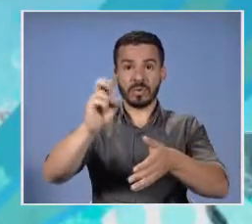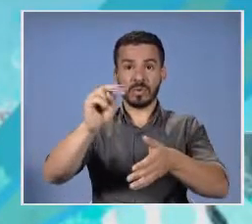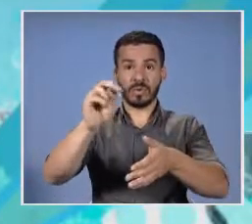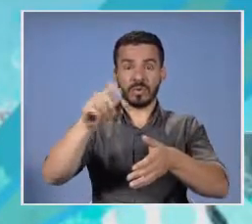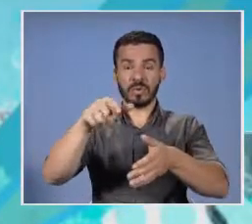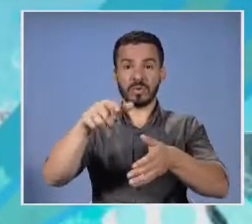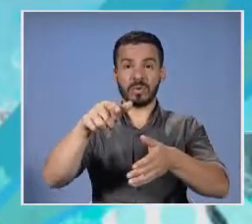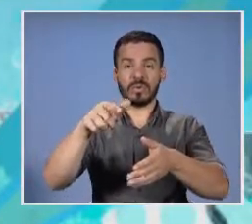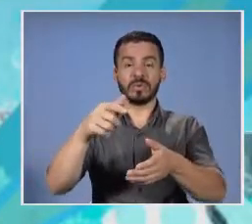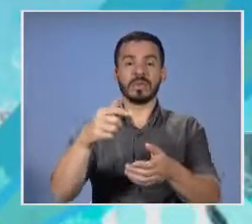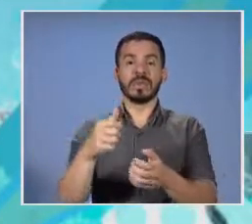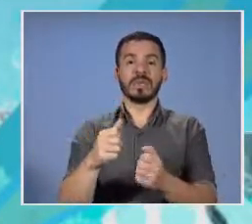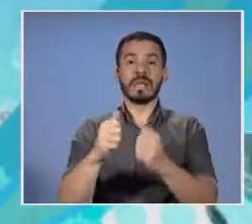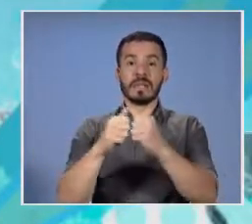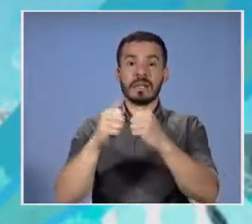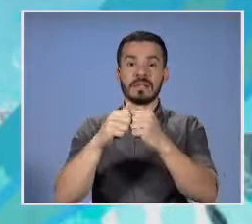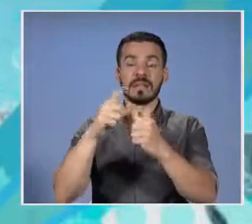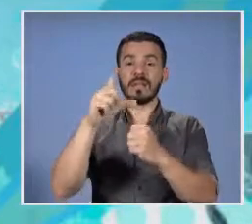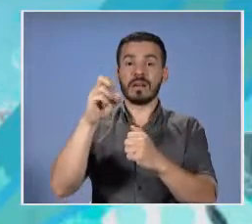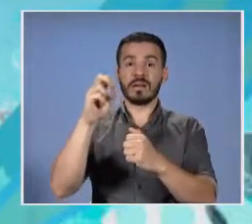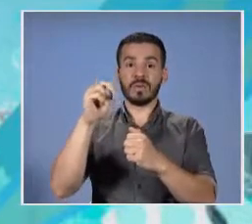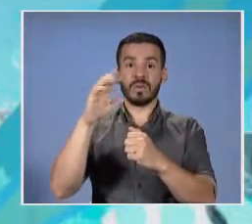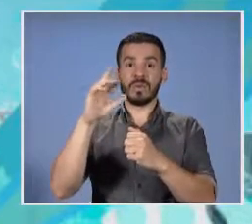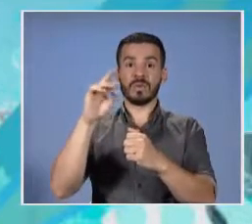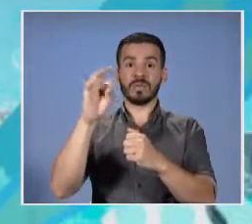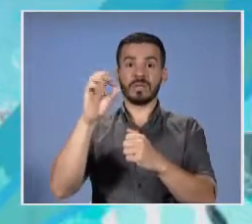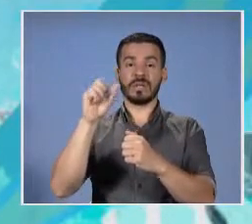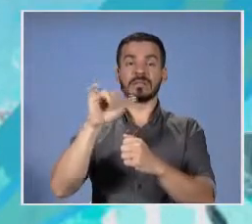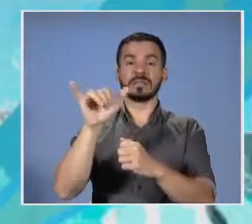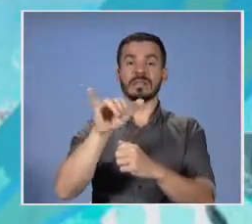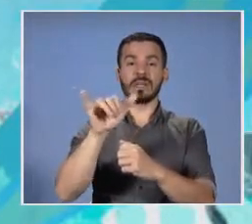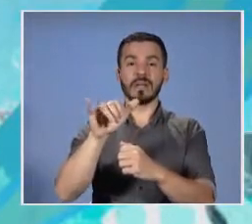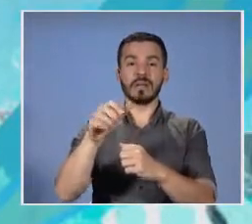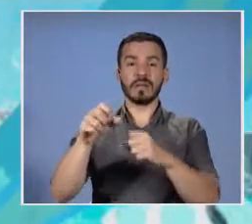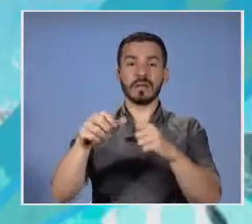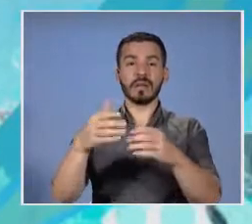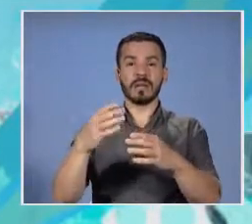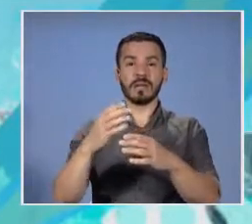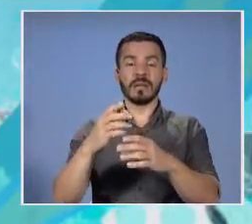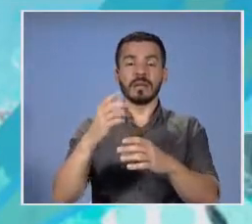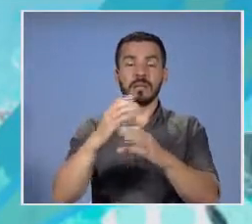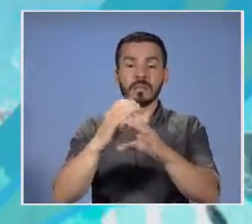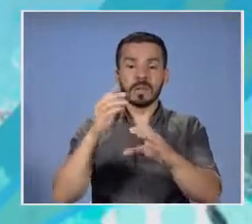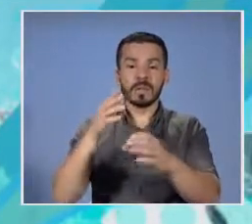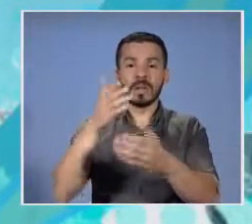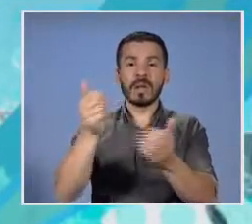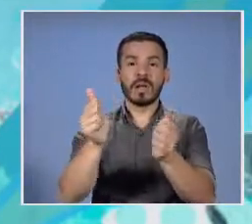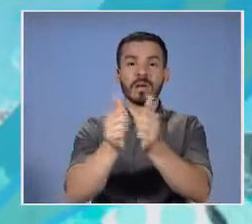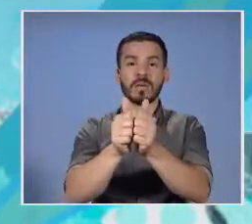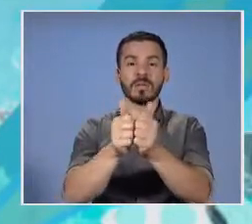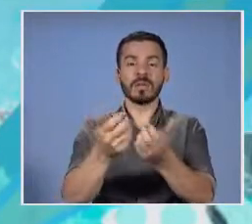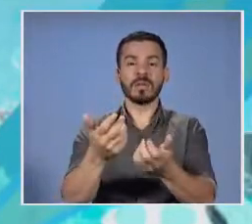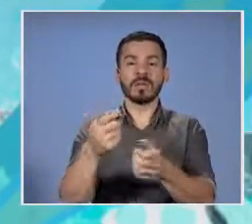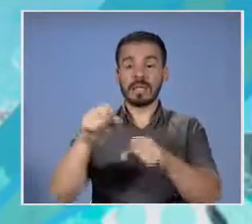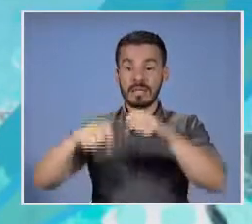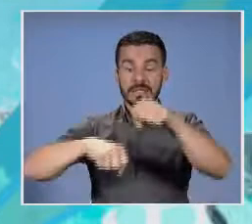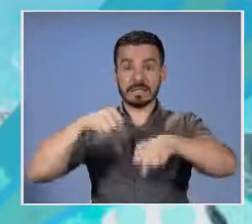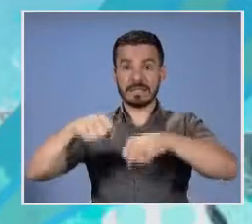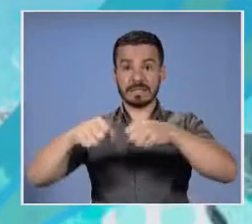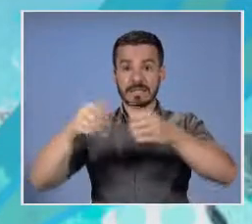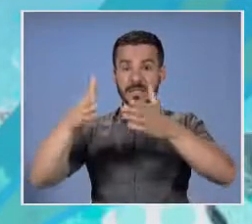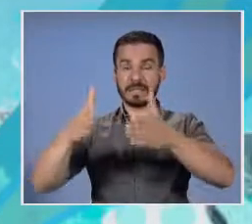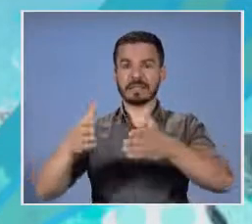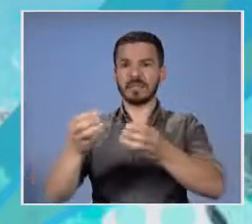altura de la estatua León Cortés. Y también vehículos de seguridad y demás que nos acompañan, por supuesto, los ciclistas,